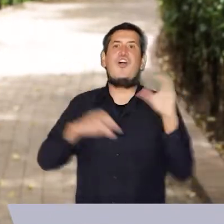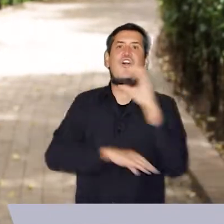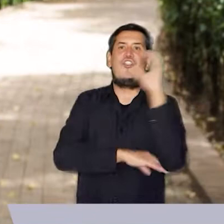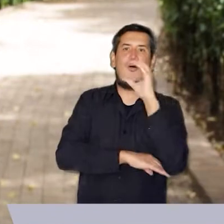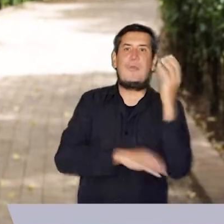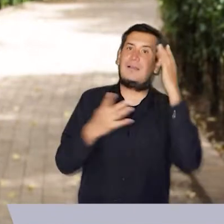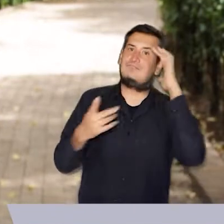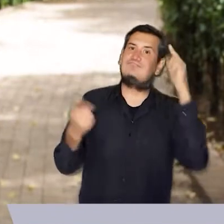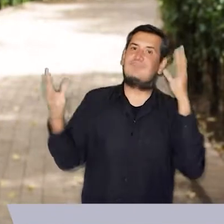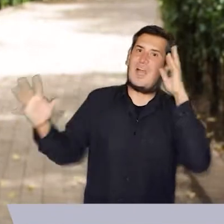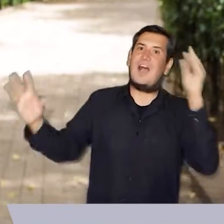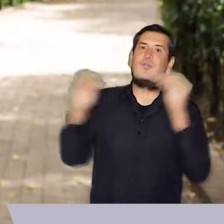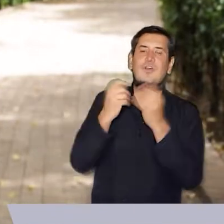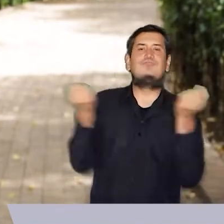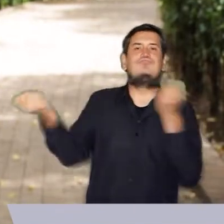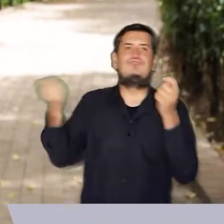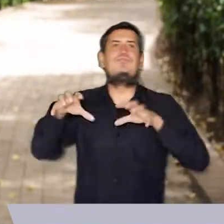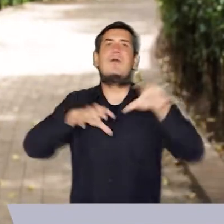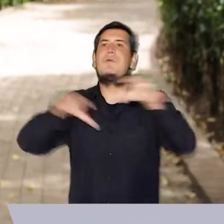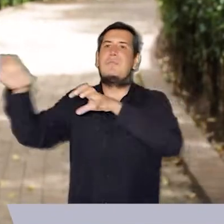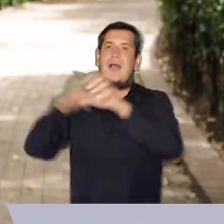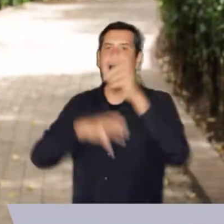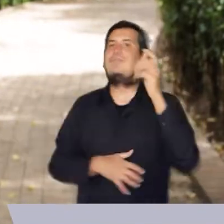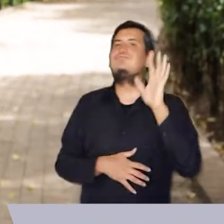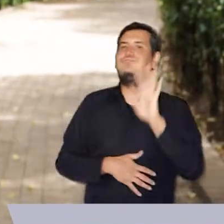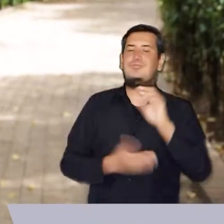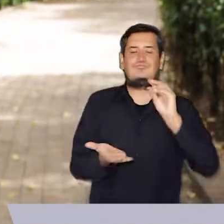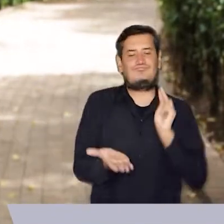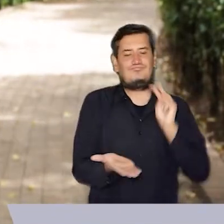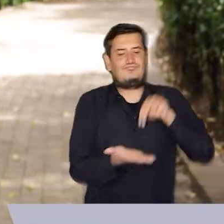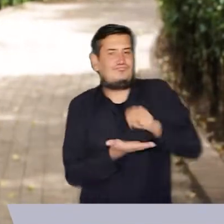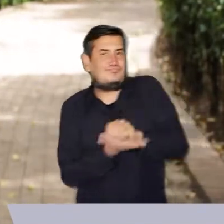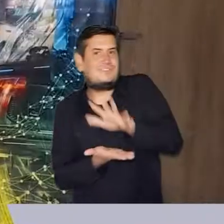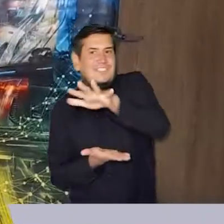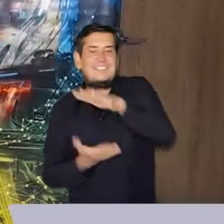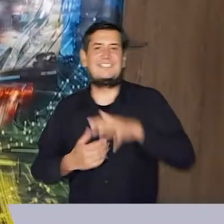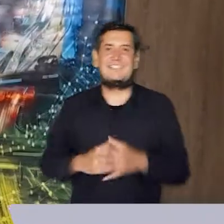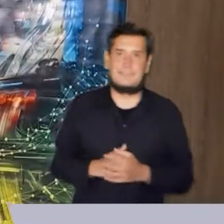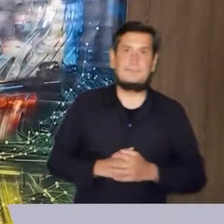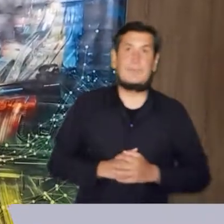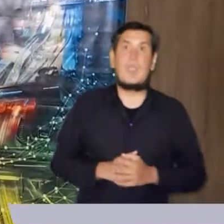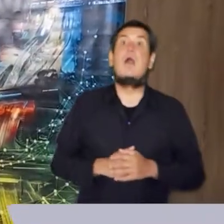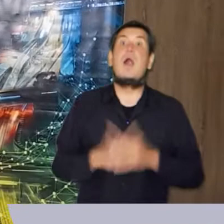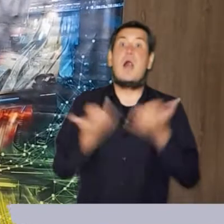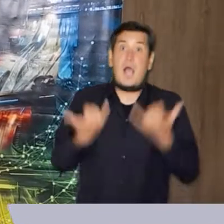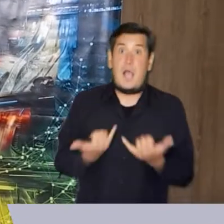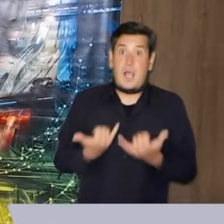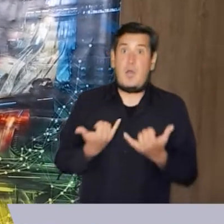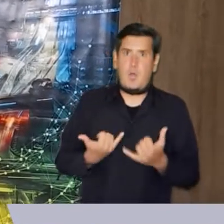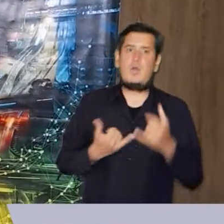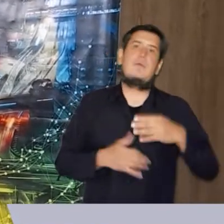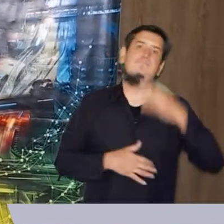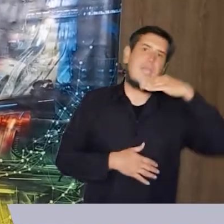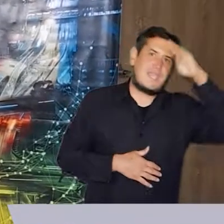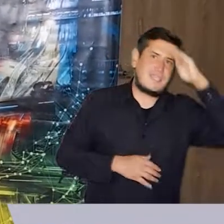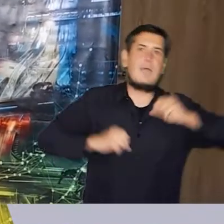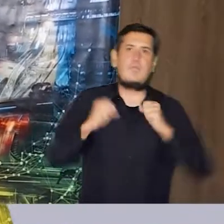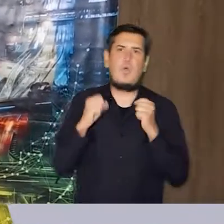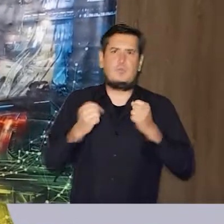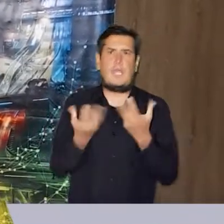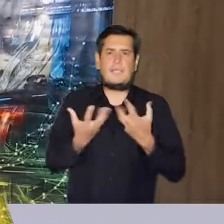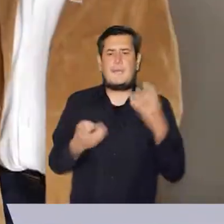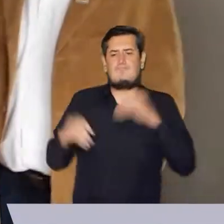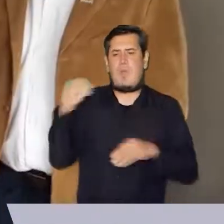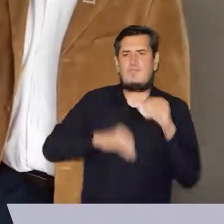Colombia que quieran adoptar la metodología de destinos turísticos inteligentes. El IDT y Plaza Mayor Medellín generan alianzas